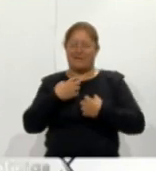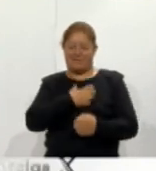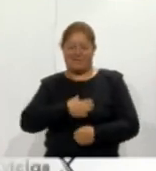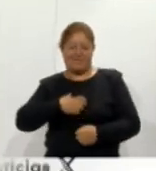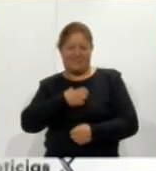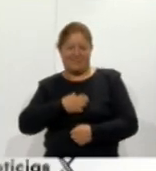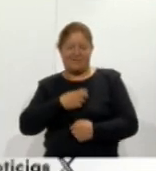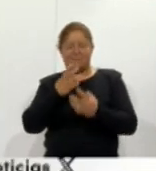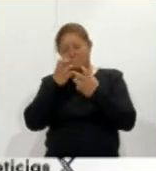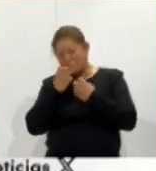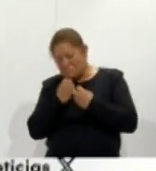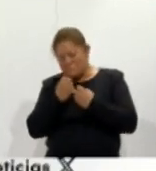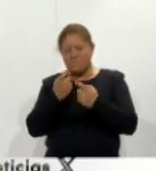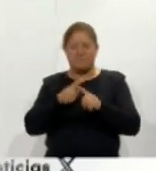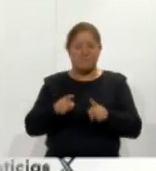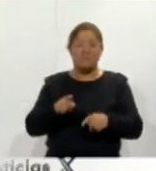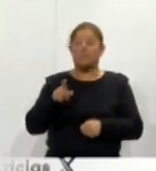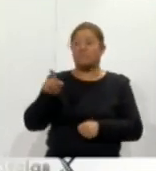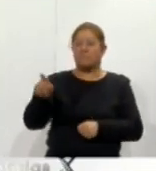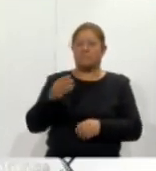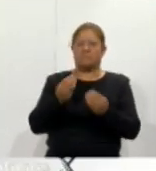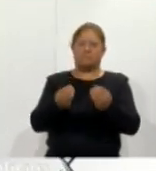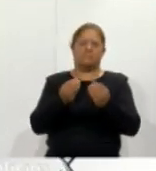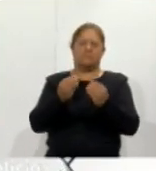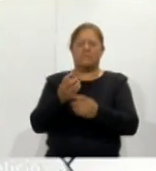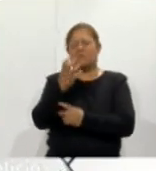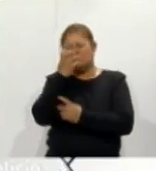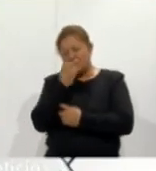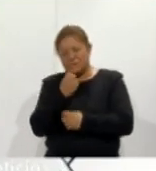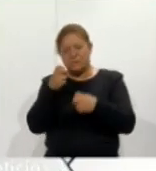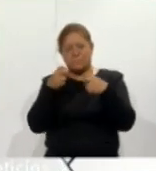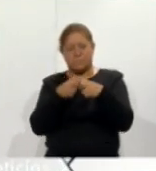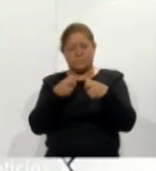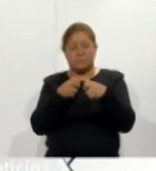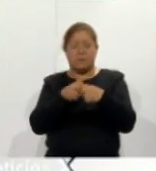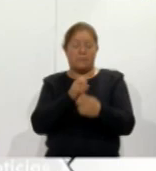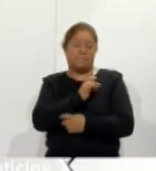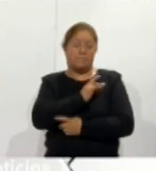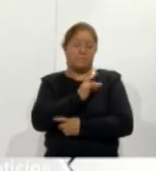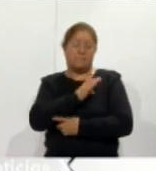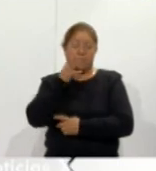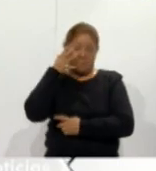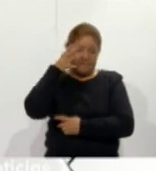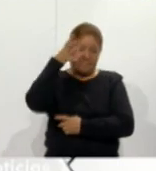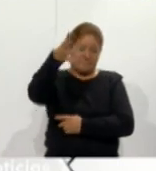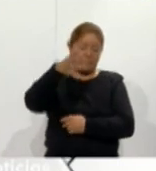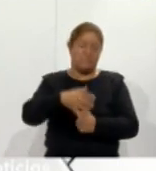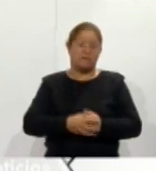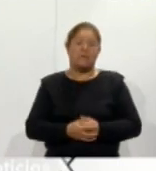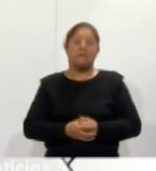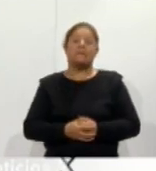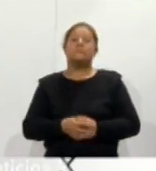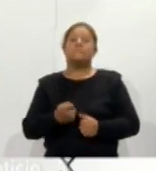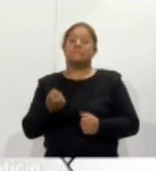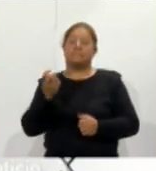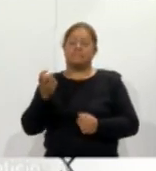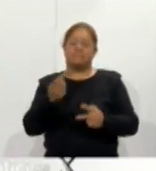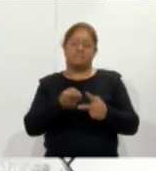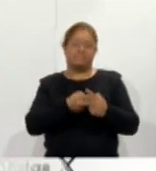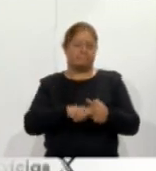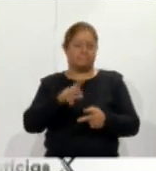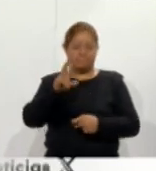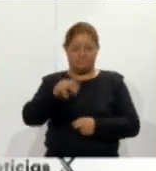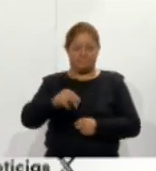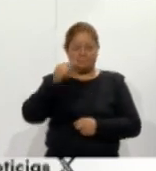los pacientes es que entran en estados de depresión de ansiedad por el temor a lo que va a suceder en el futuro entonces es empezarles a crear